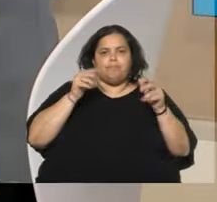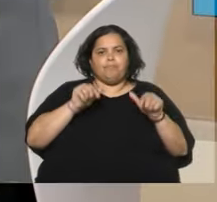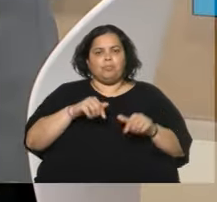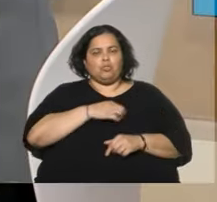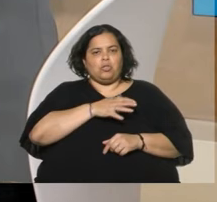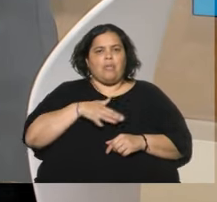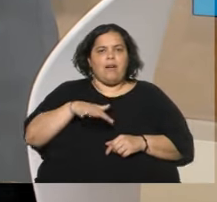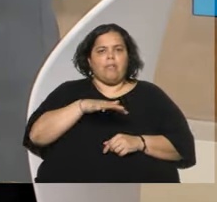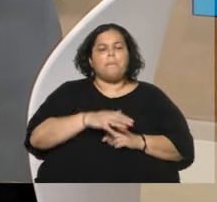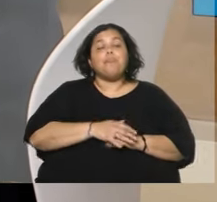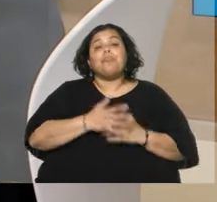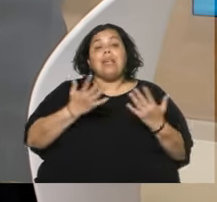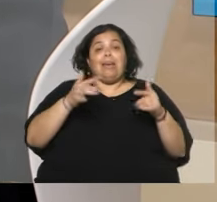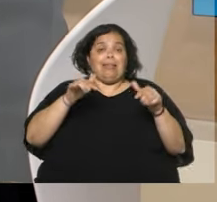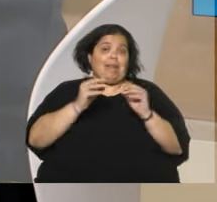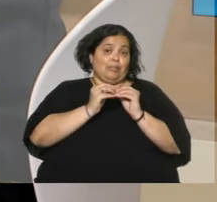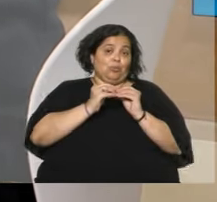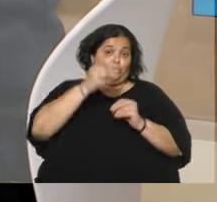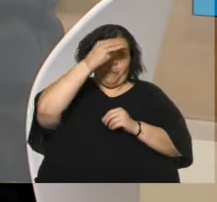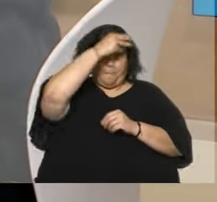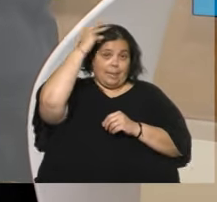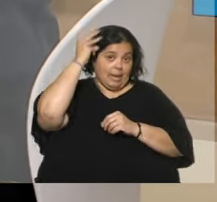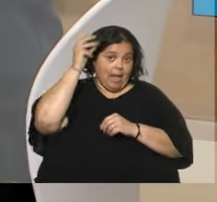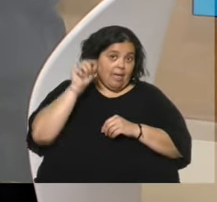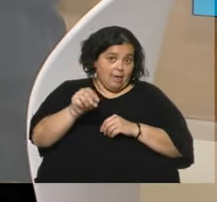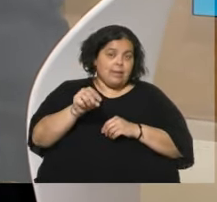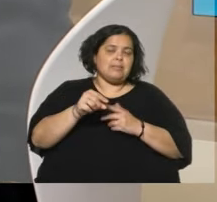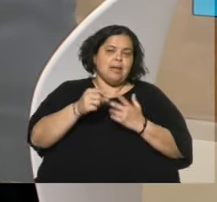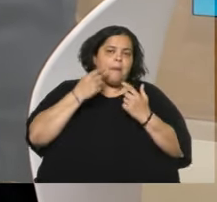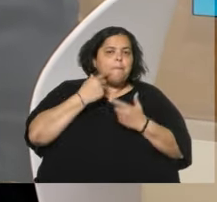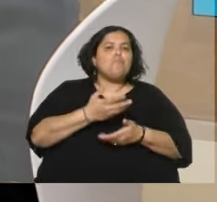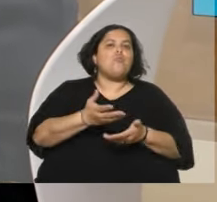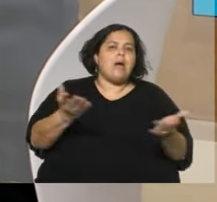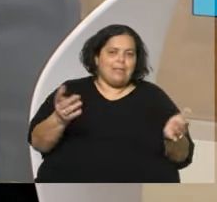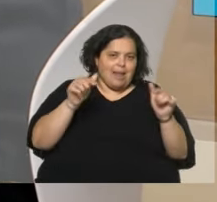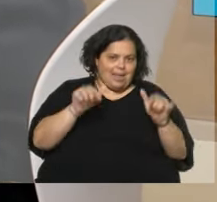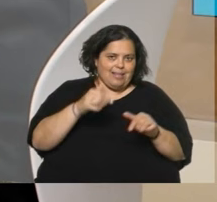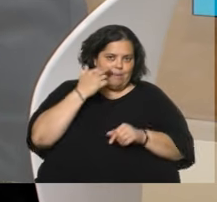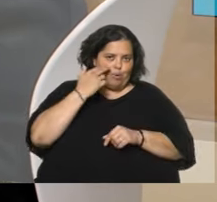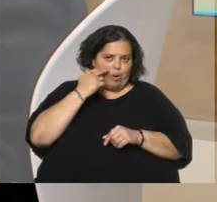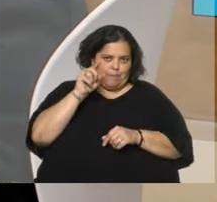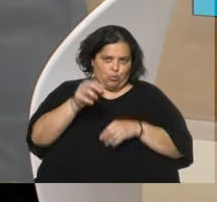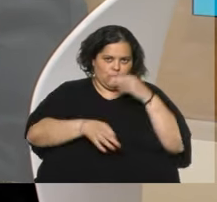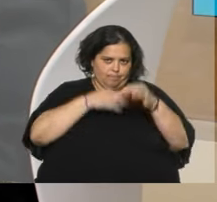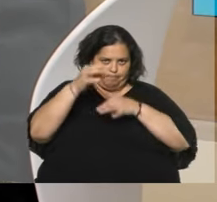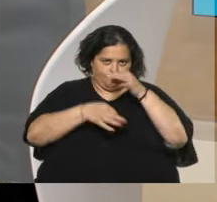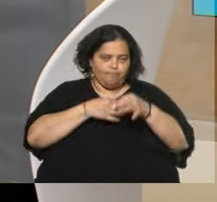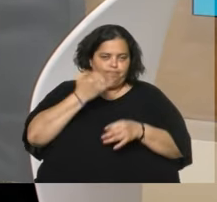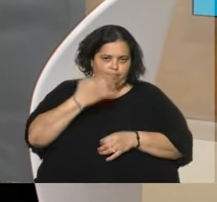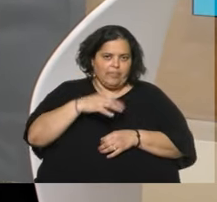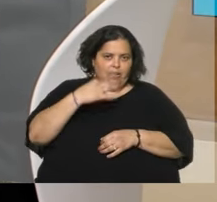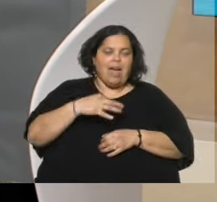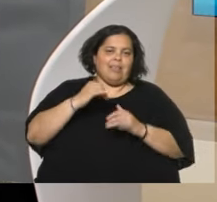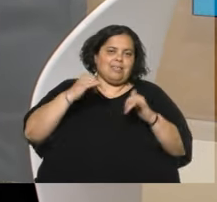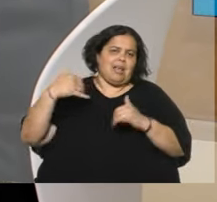el caso Penadez saca a relucir este problema que usted está describiendo perfectamente, que lleva muchos